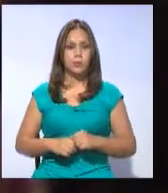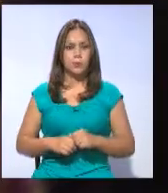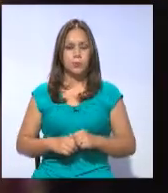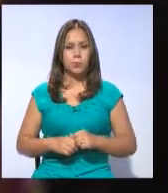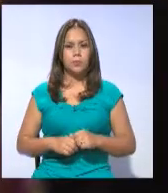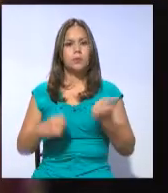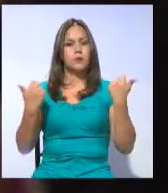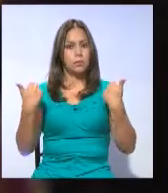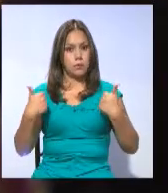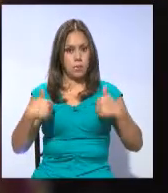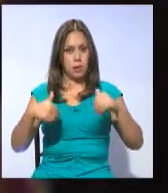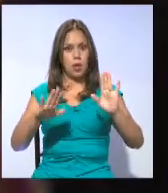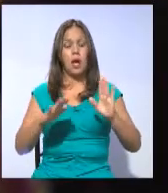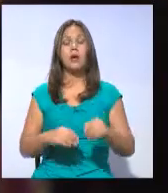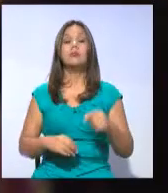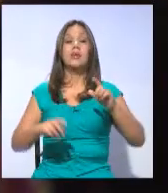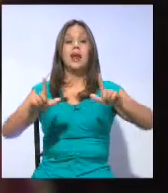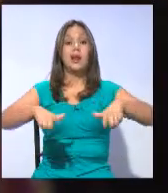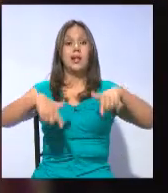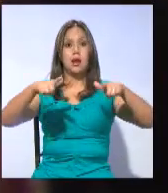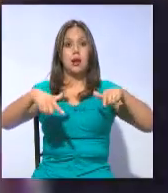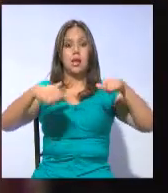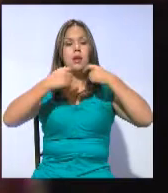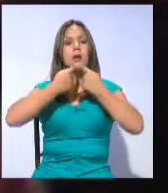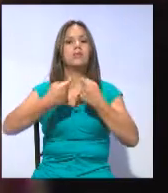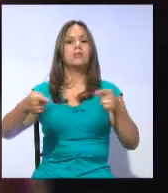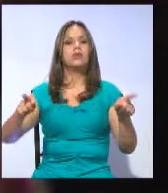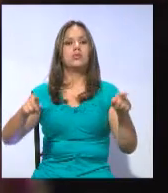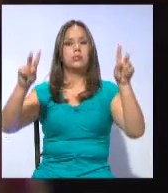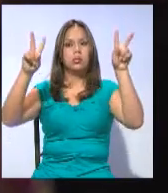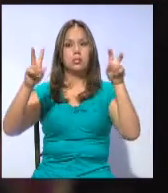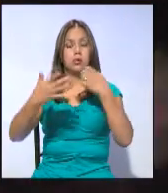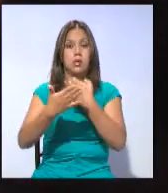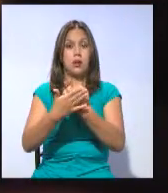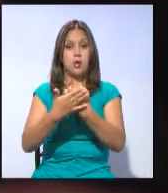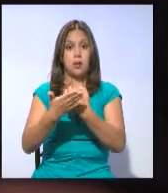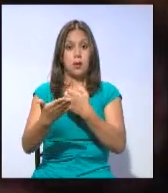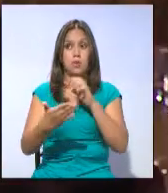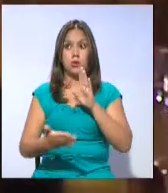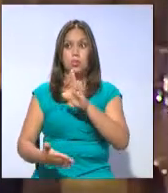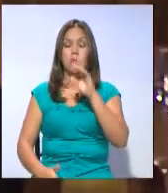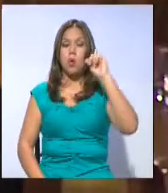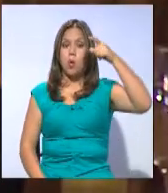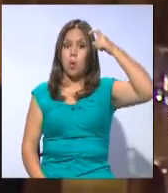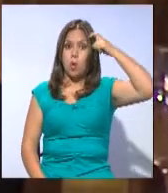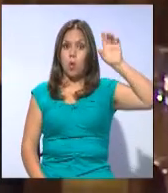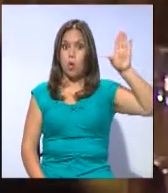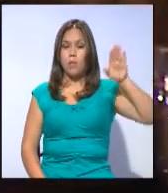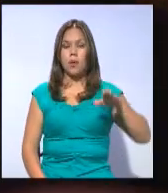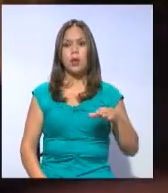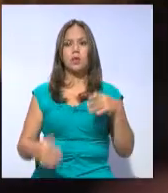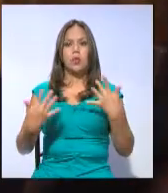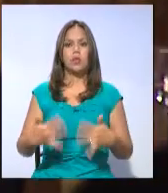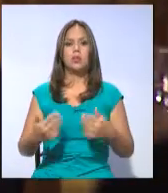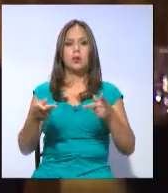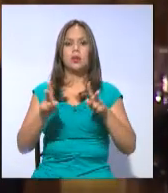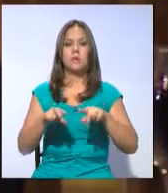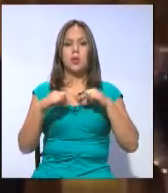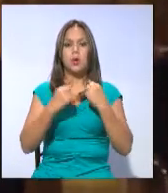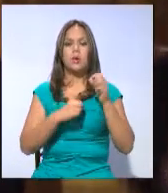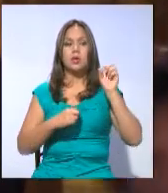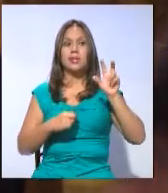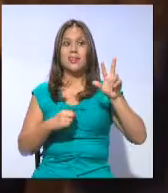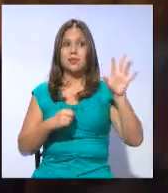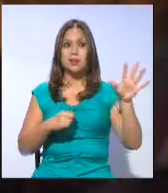Una vez que el primer mandatario Lenín Moreno anunciara el programa económico de su gobierno, las reacciones tanto de oficialismo cuanto de oposición fueron